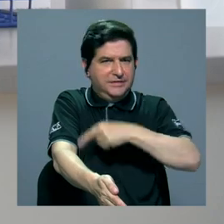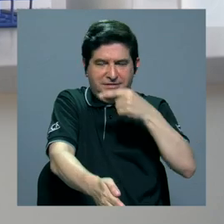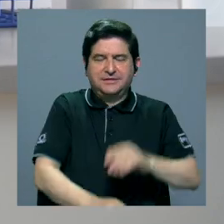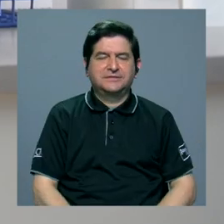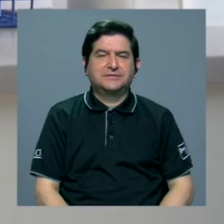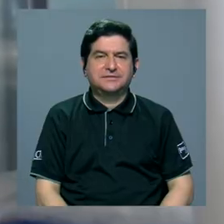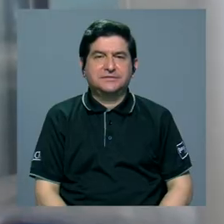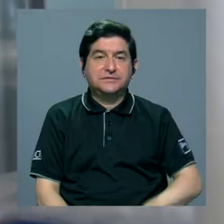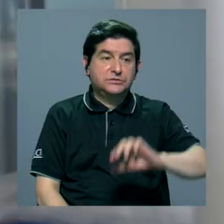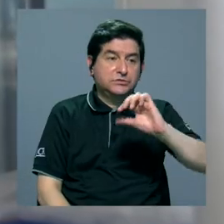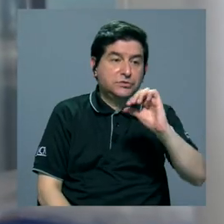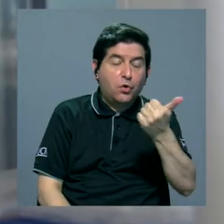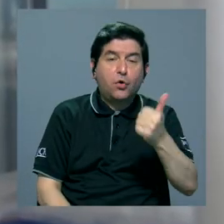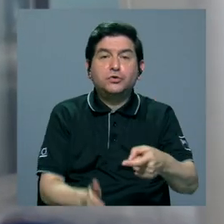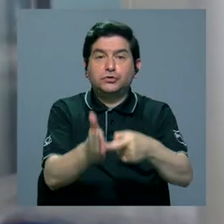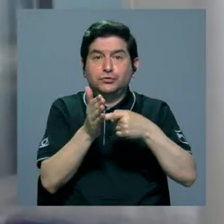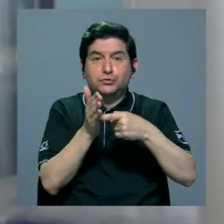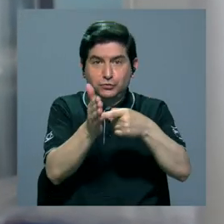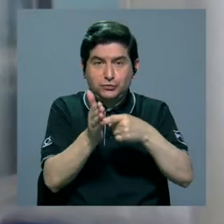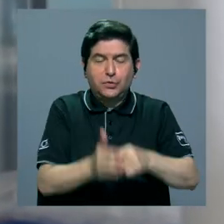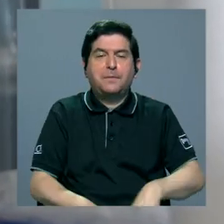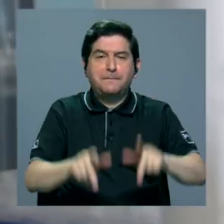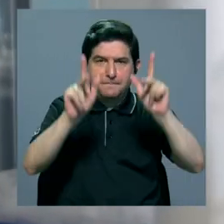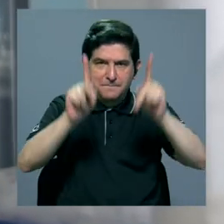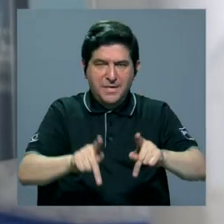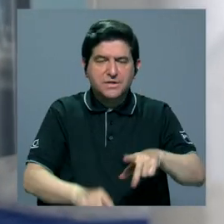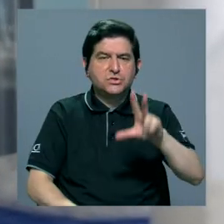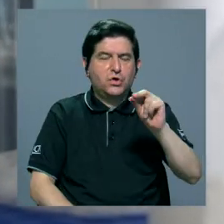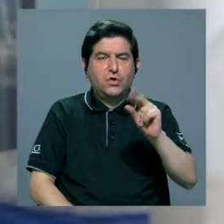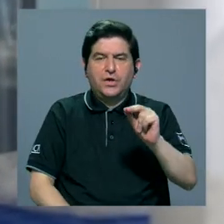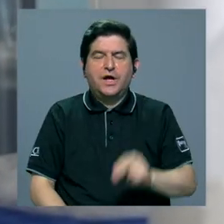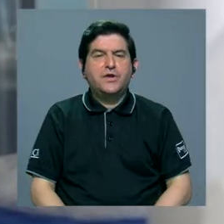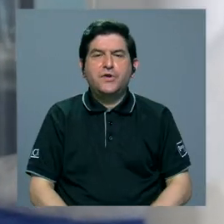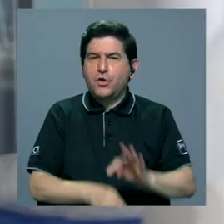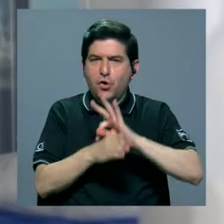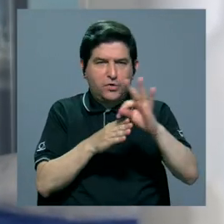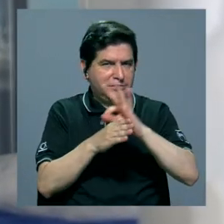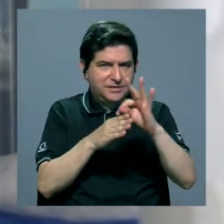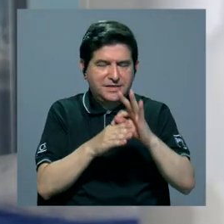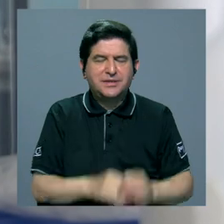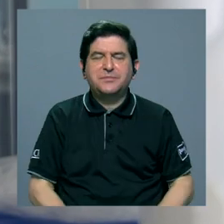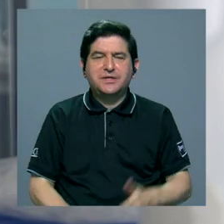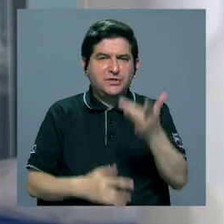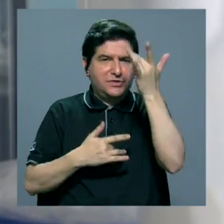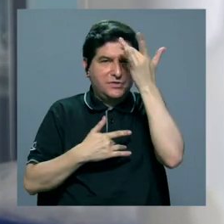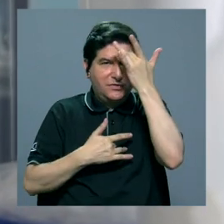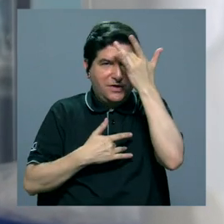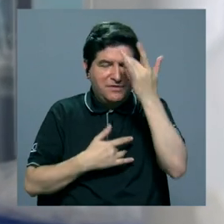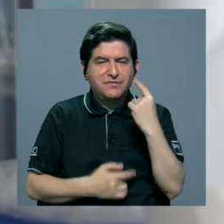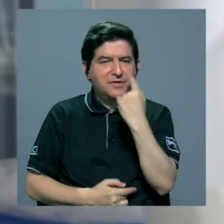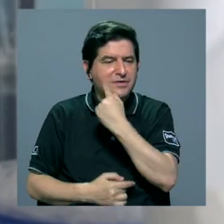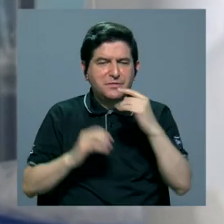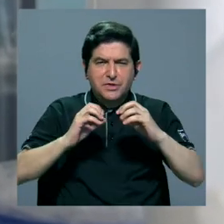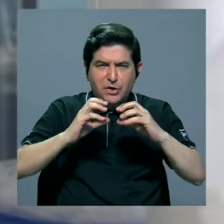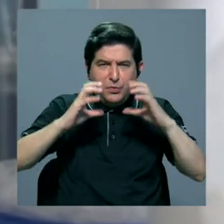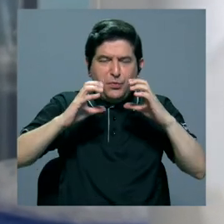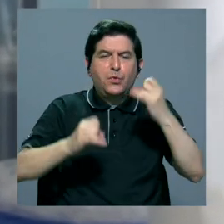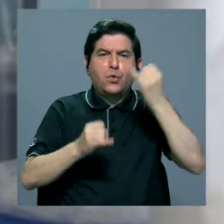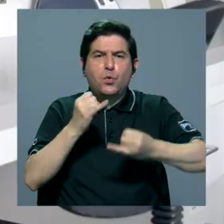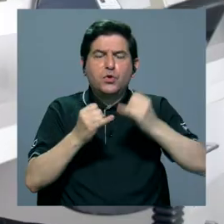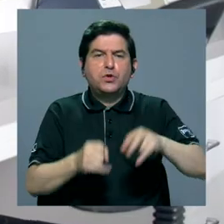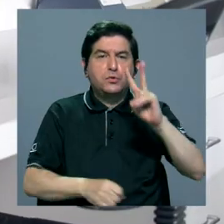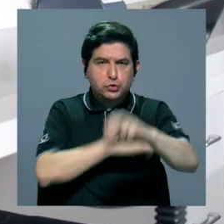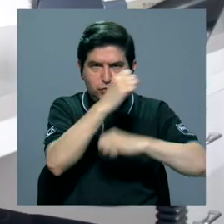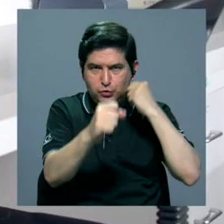Asimismo, otro de los requisitos es que el paciente no haya recibido tratamiento para la enfermedad periodontal en los últimos